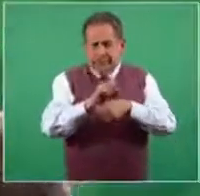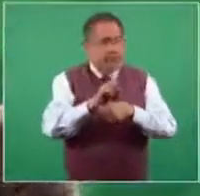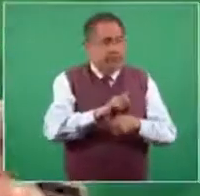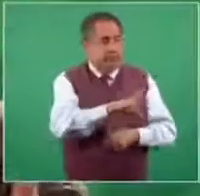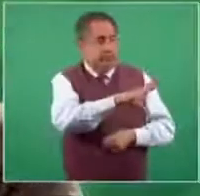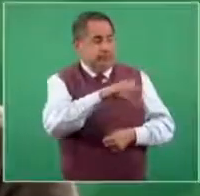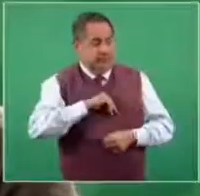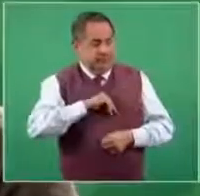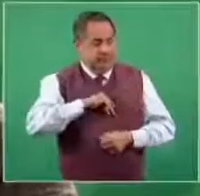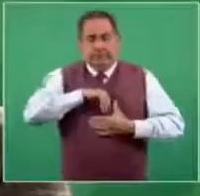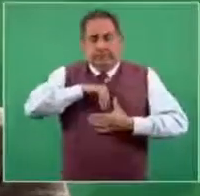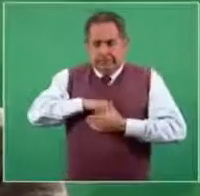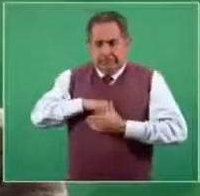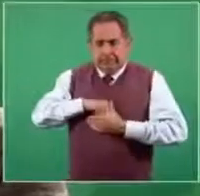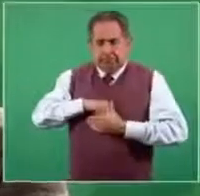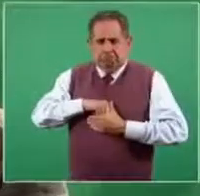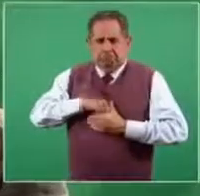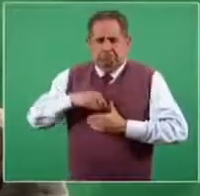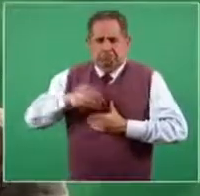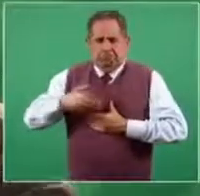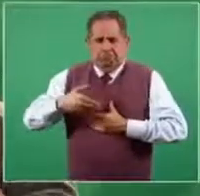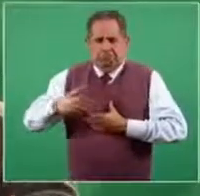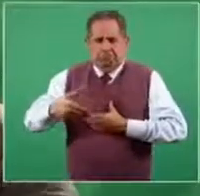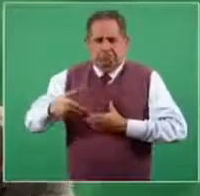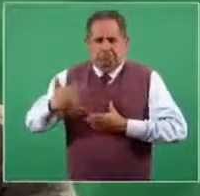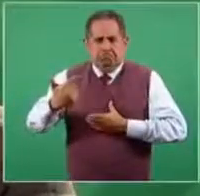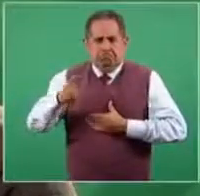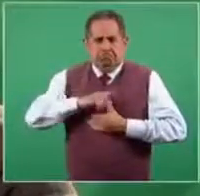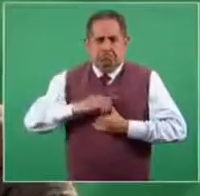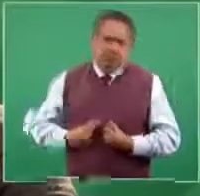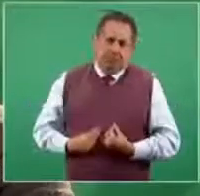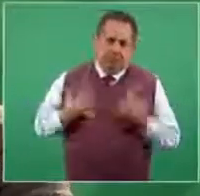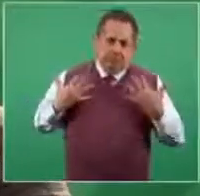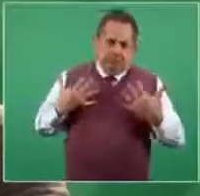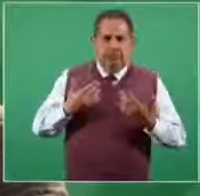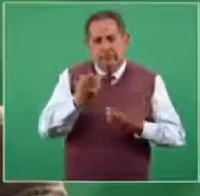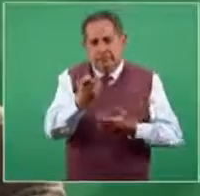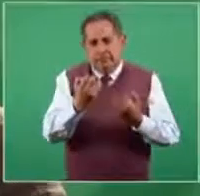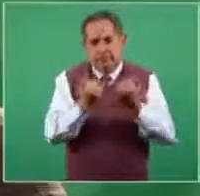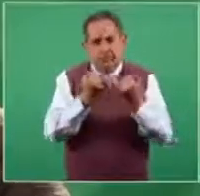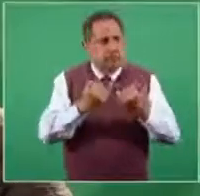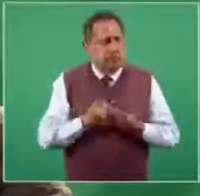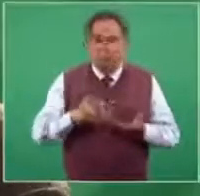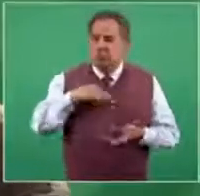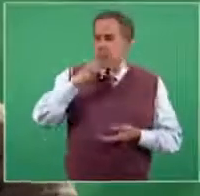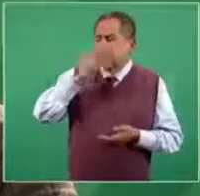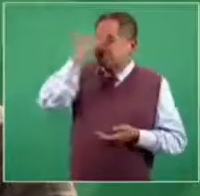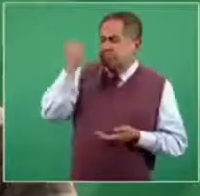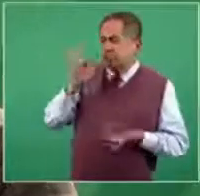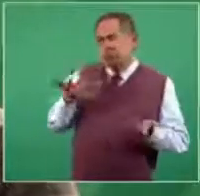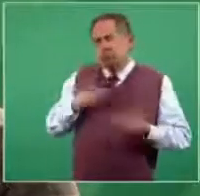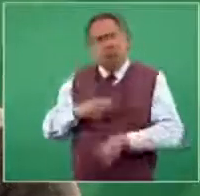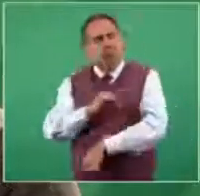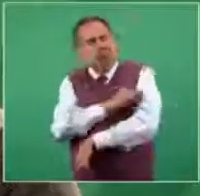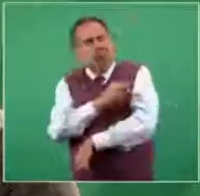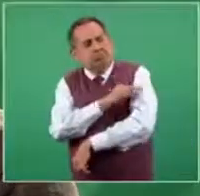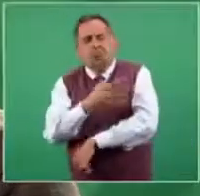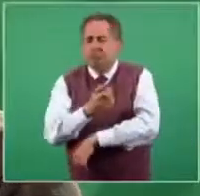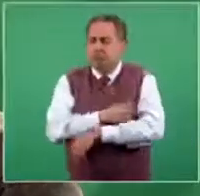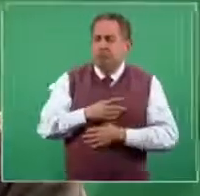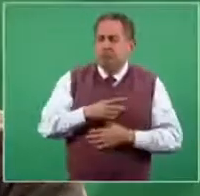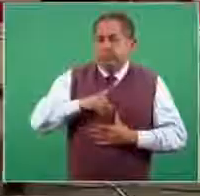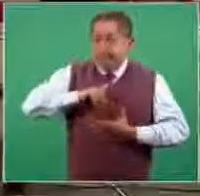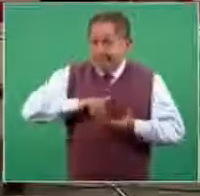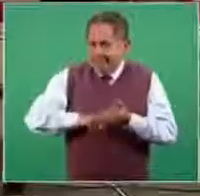y empieza a desarrollar síntomas y se detecta que tiene infección por SARS-CoV-2, se verifica que tiene COVID-19.